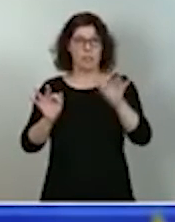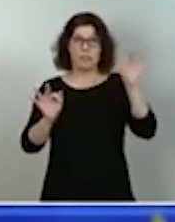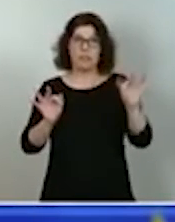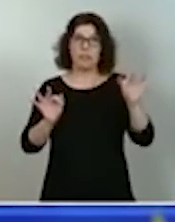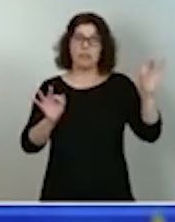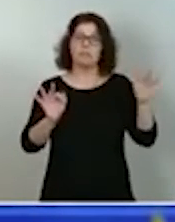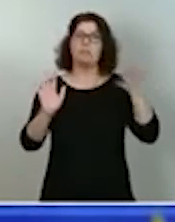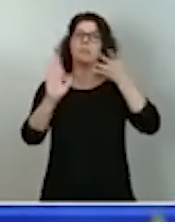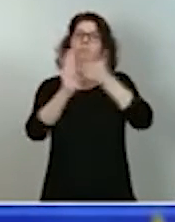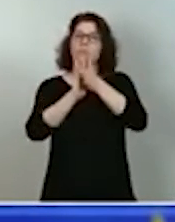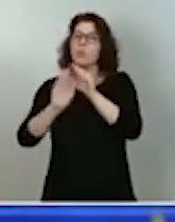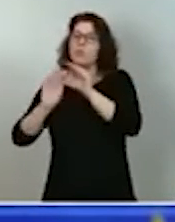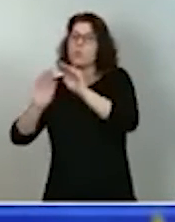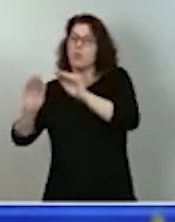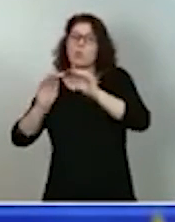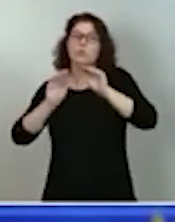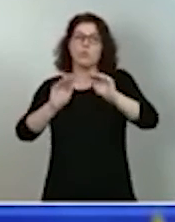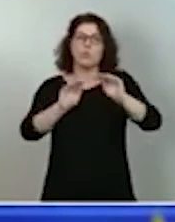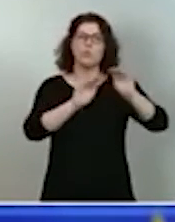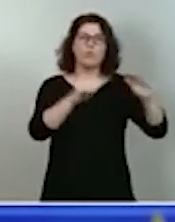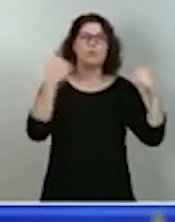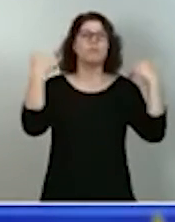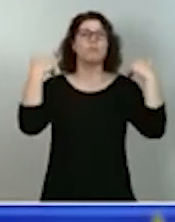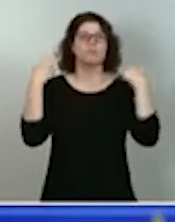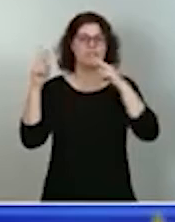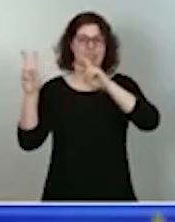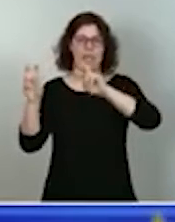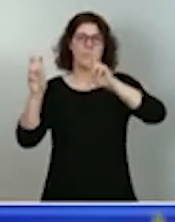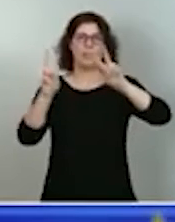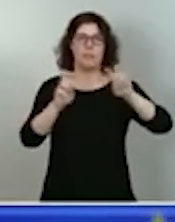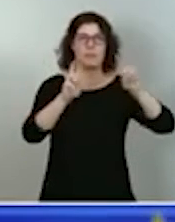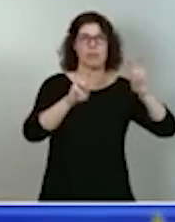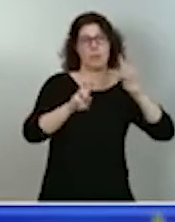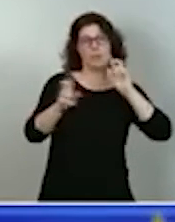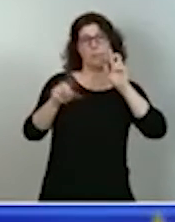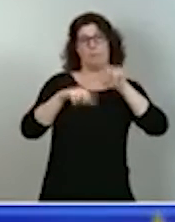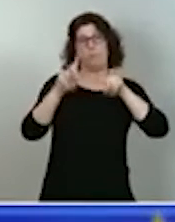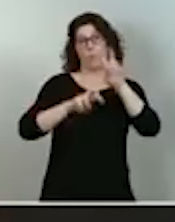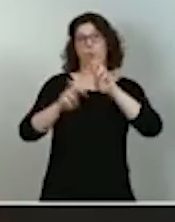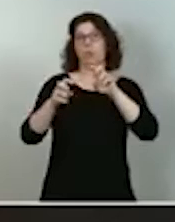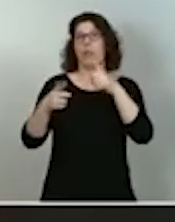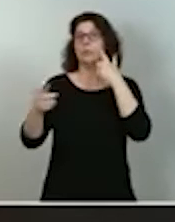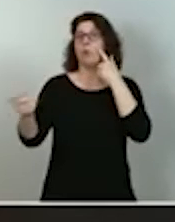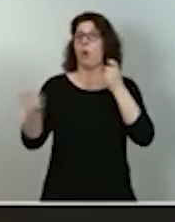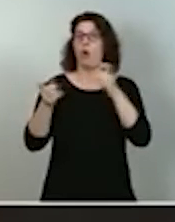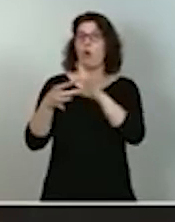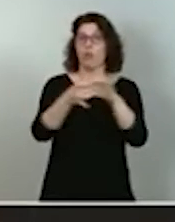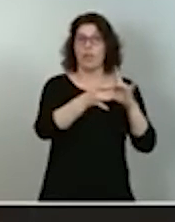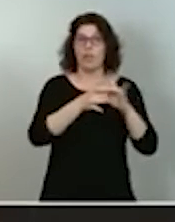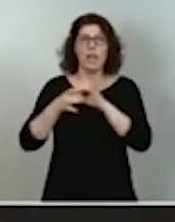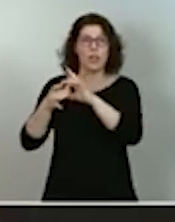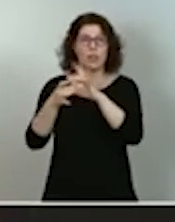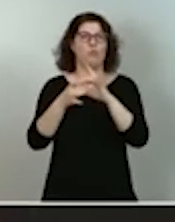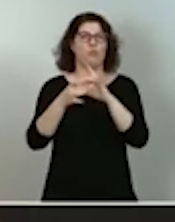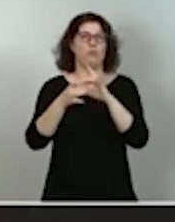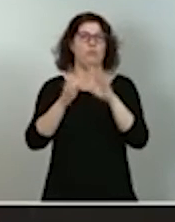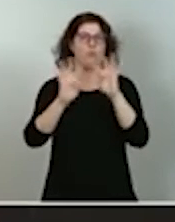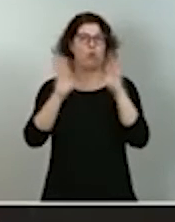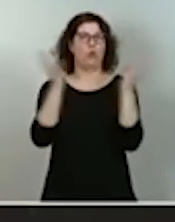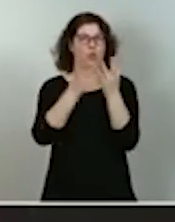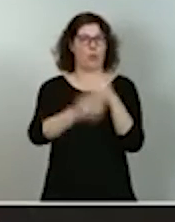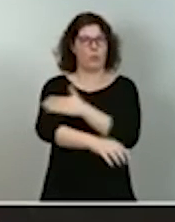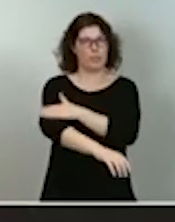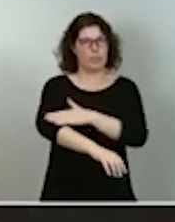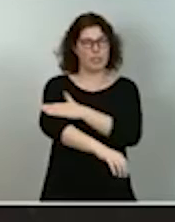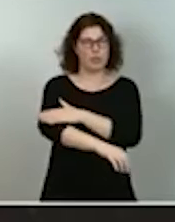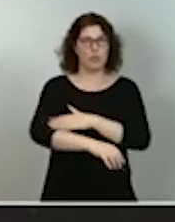responsabilidades temáticas en el conjunto de la coordinación del Consejo de Ministros. Pero la pregunta